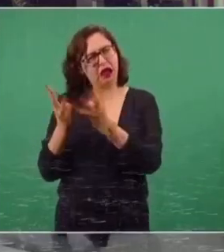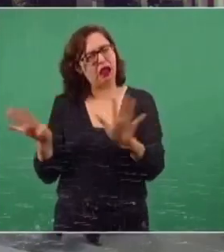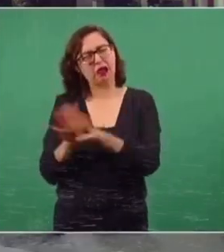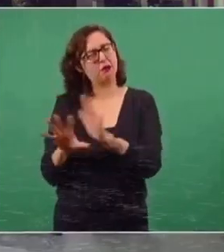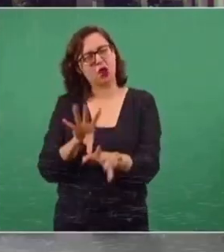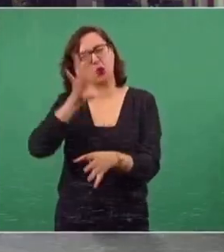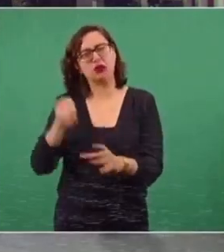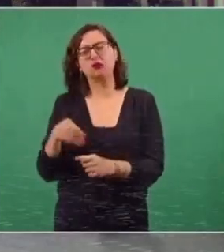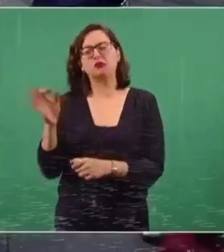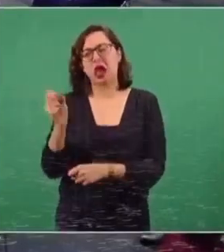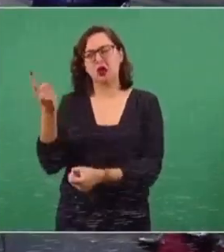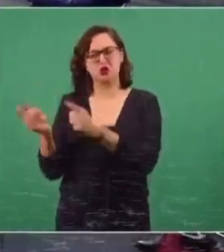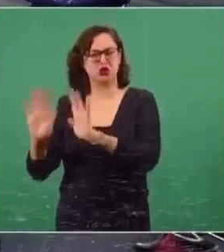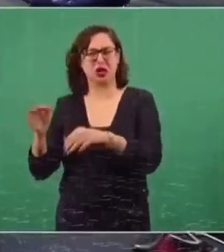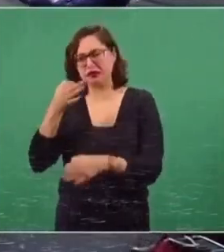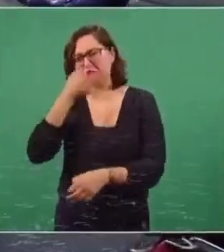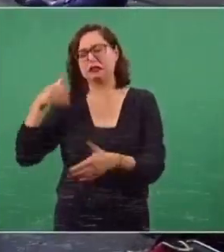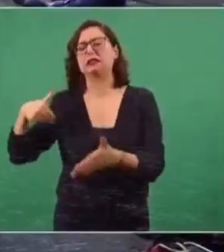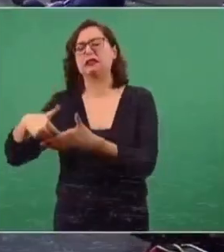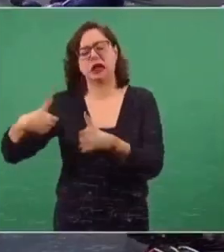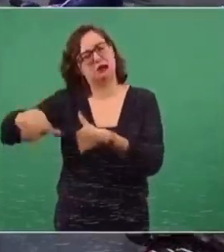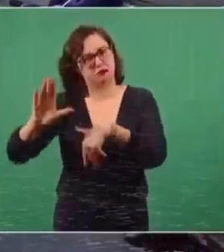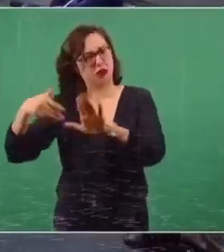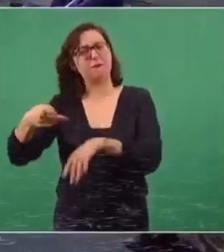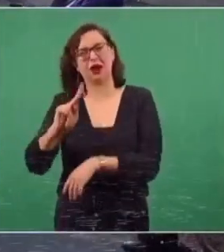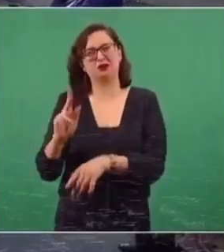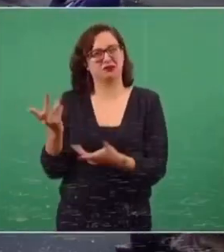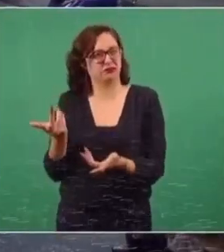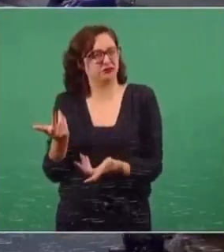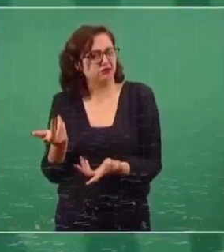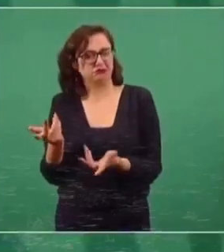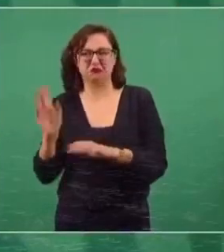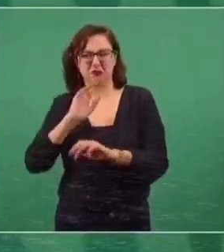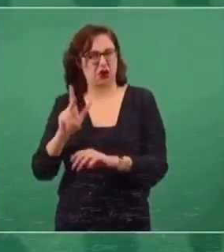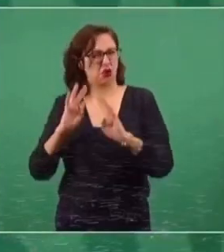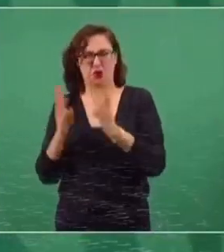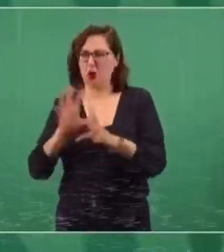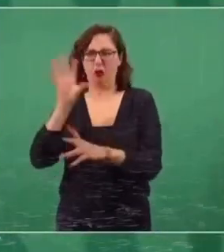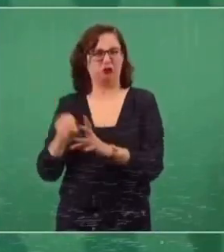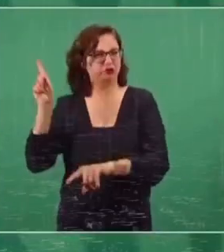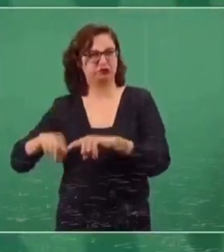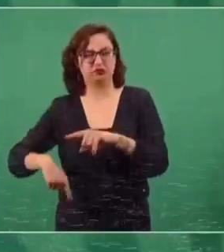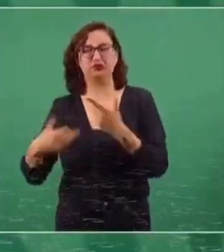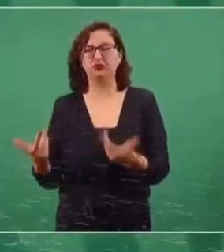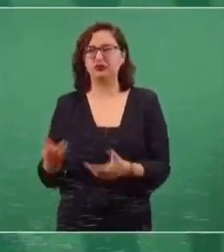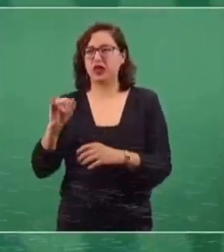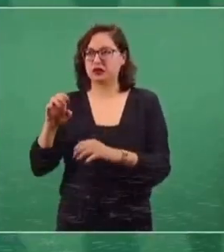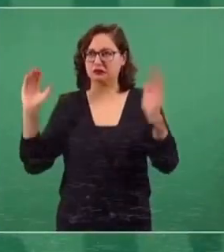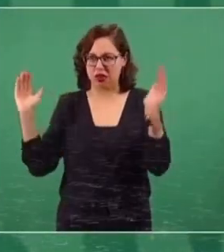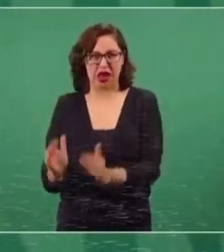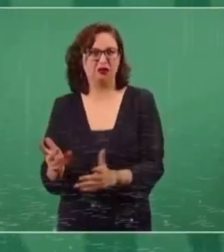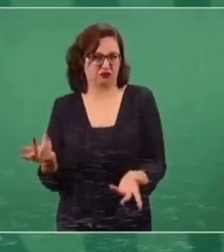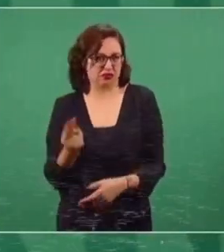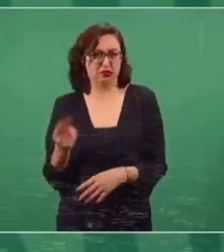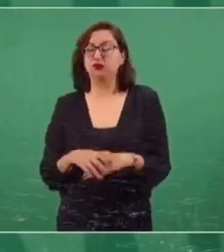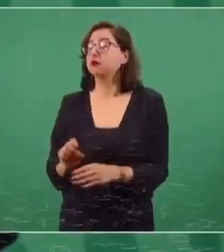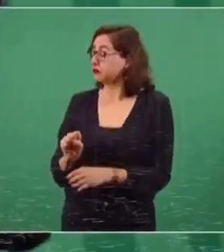independientemente de que varios de ellos ya concluyan en su periodo, y posiblemente achicar el organismo. Sí, todo lo que ayude a que haya democracia, que no haya simulación,